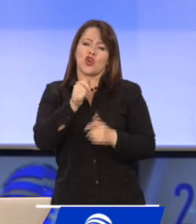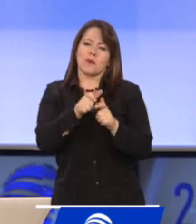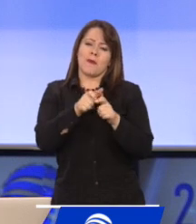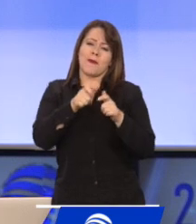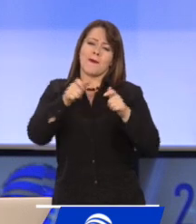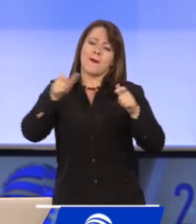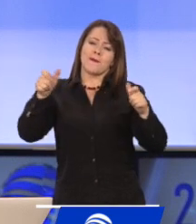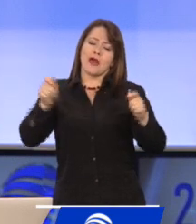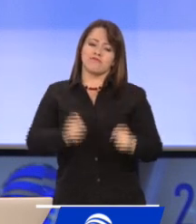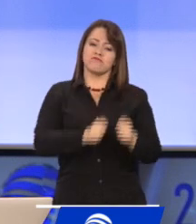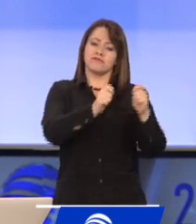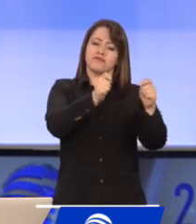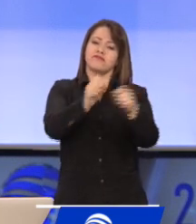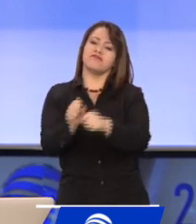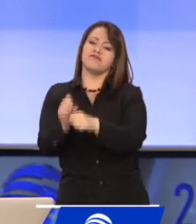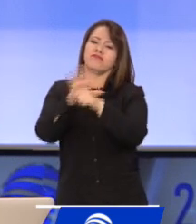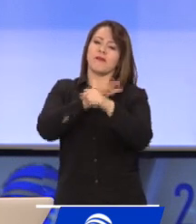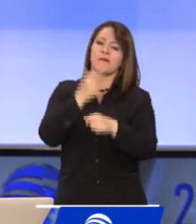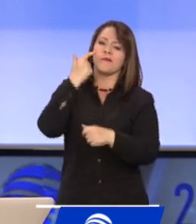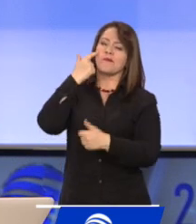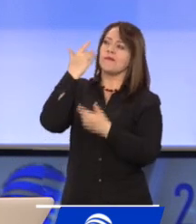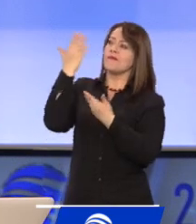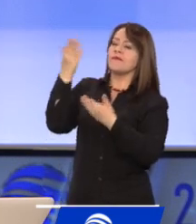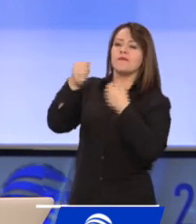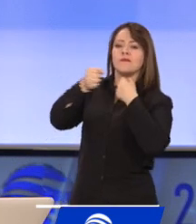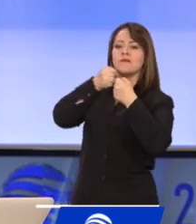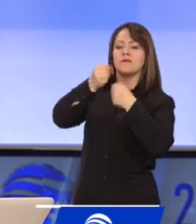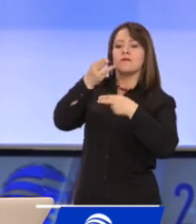de la